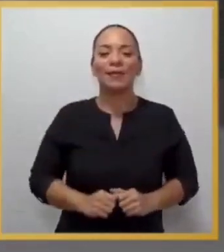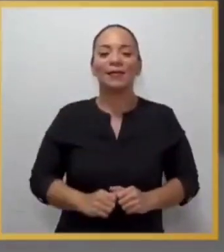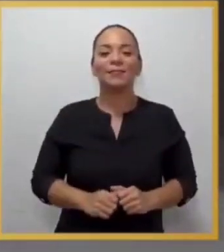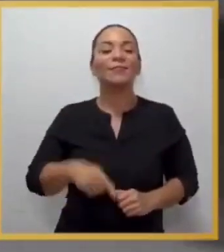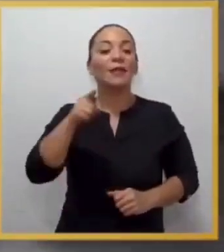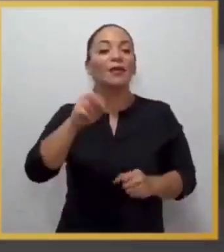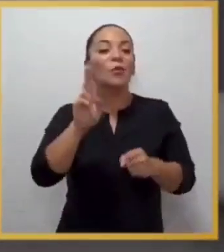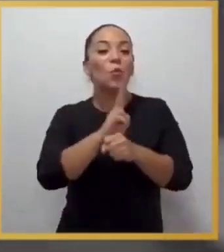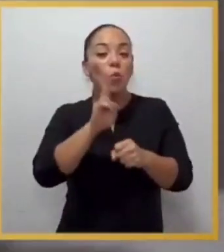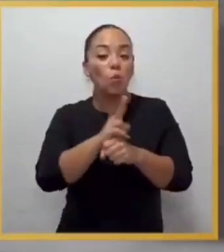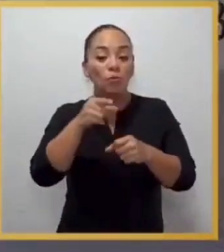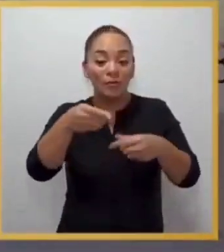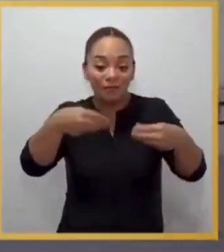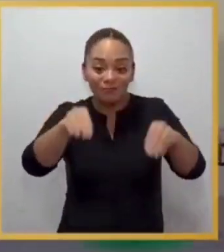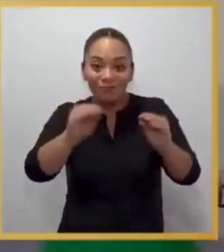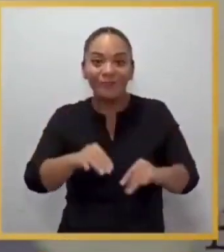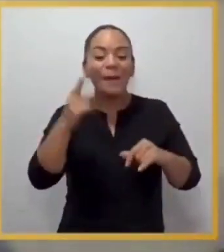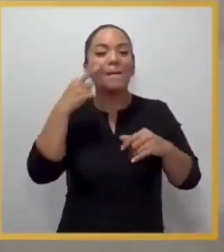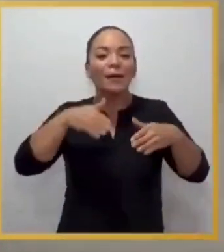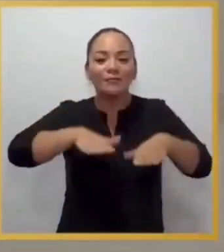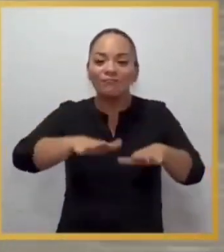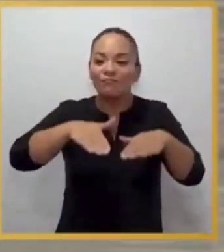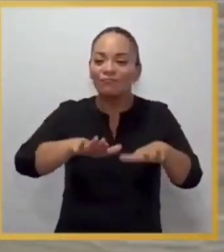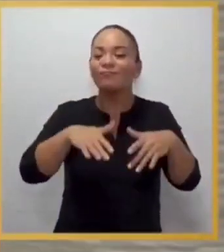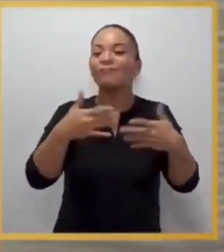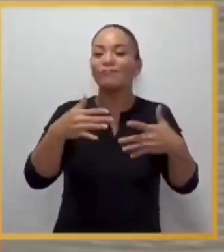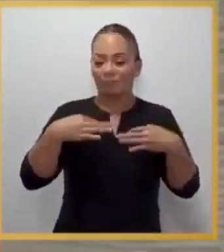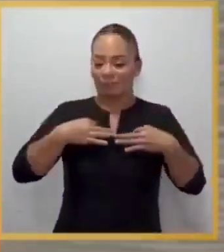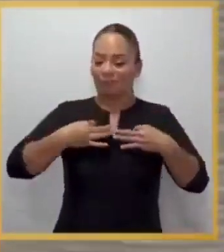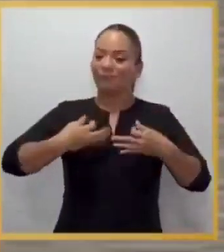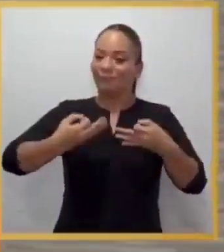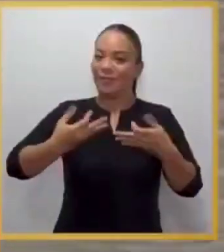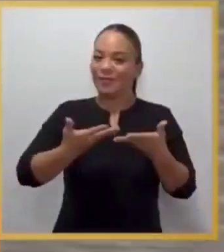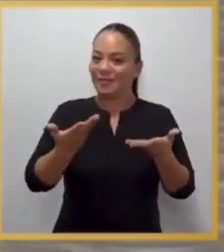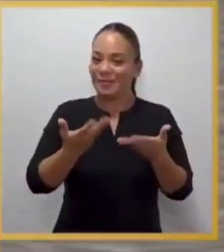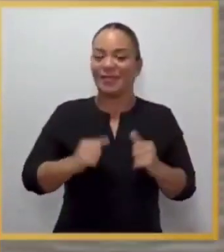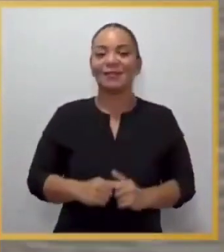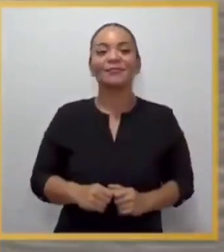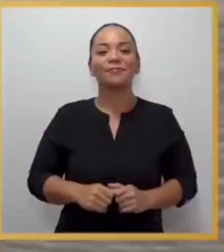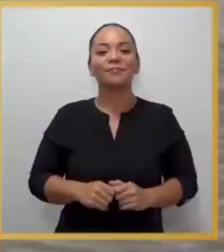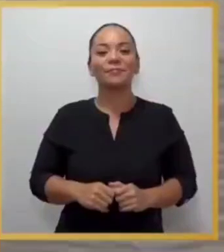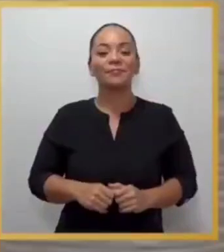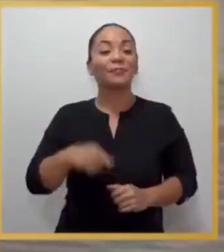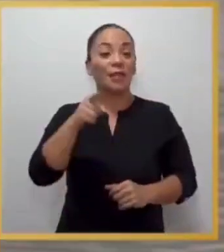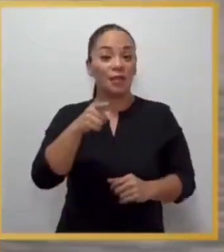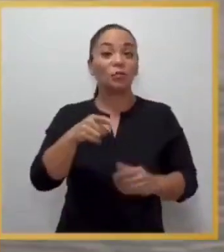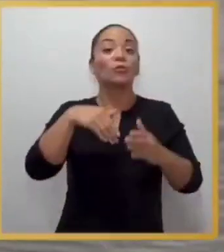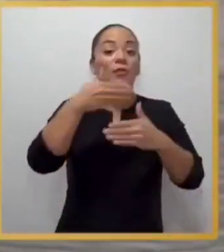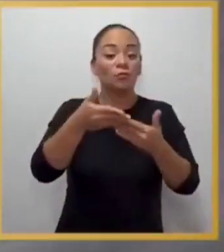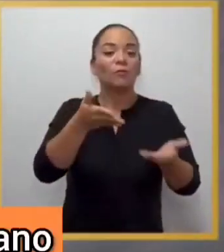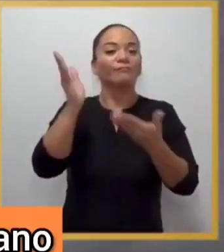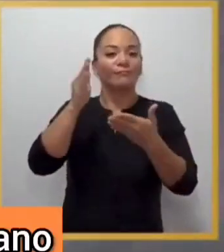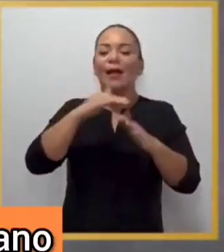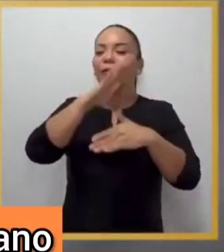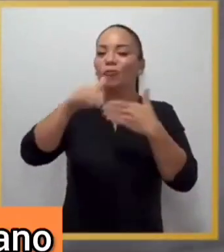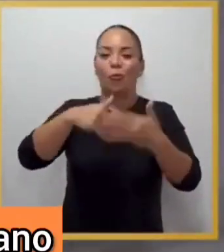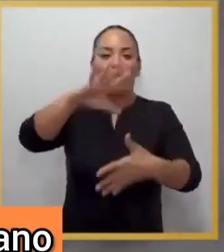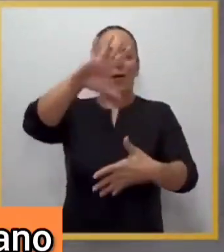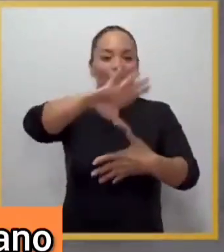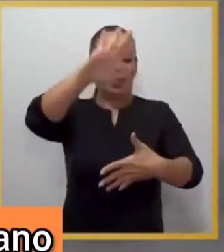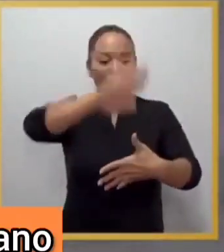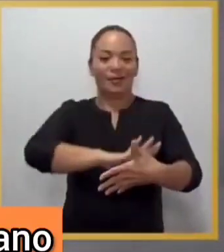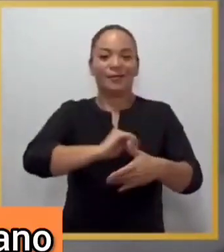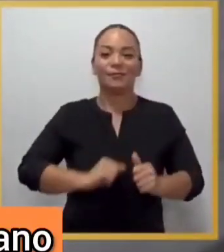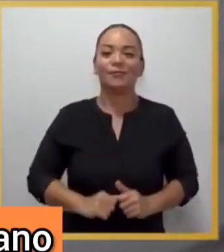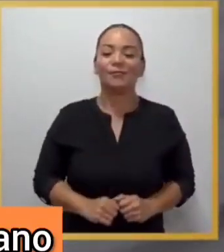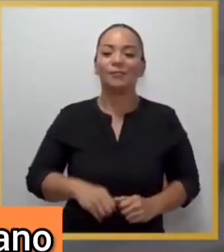Centroamérica, donde son utilizados para la confección y costura de prendas de vestir que, a su vez, son exportadas hacia